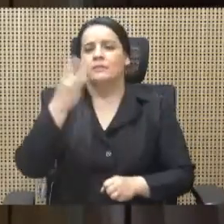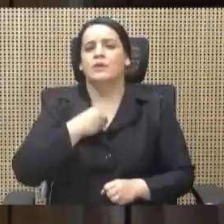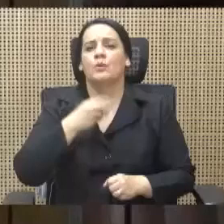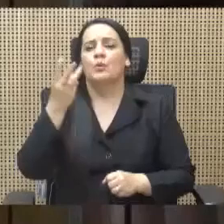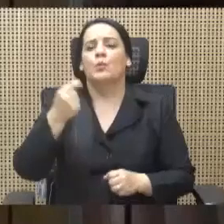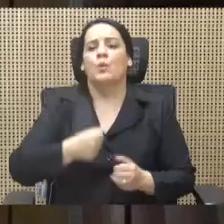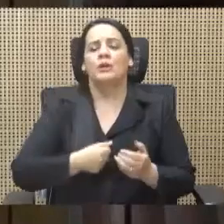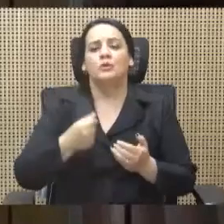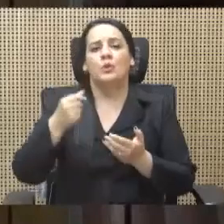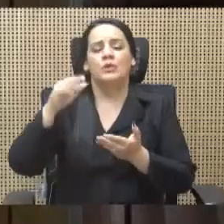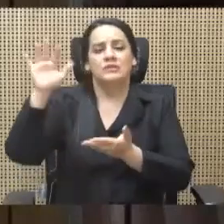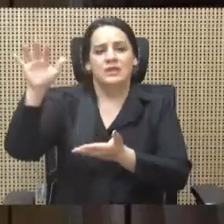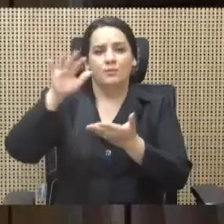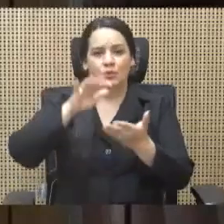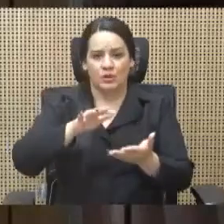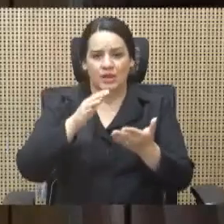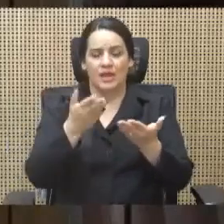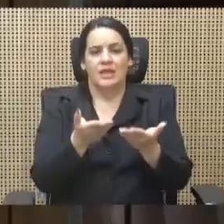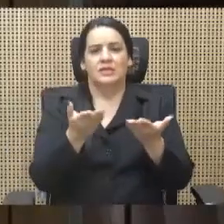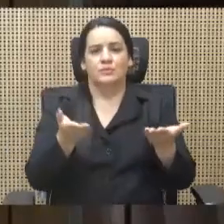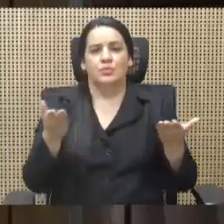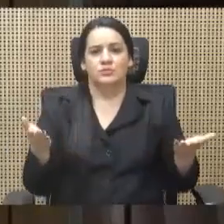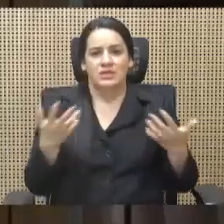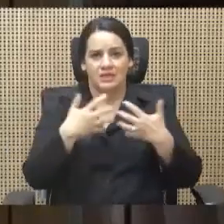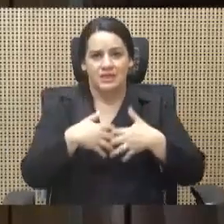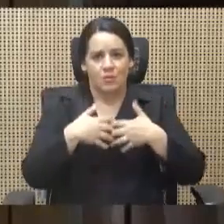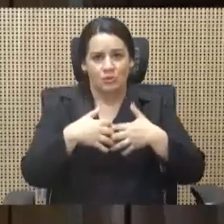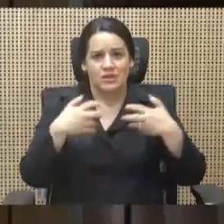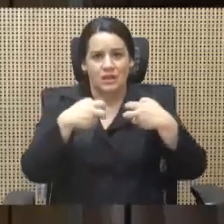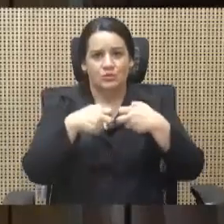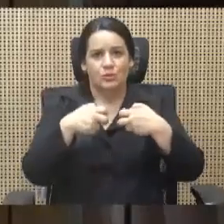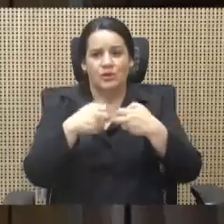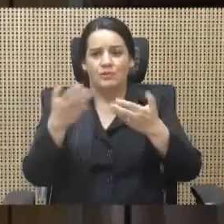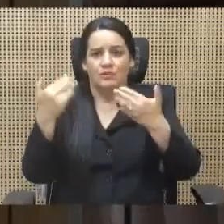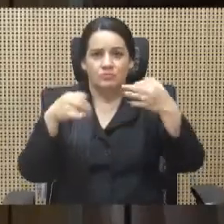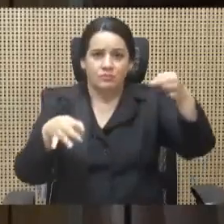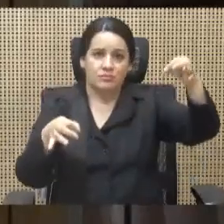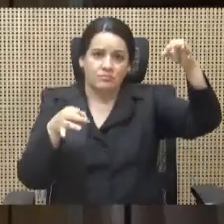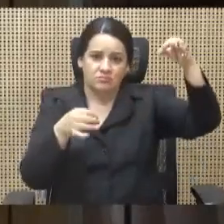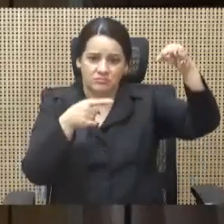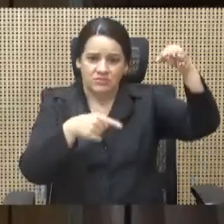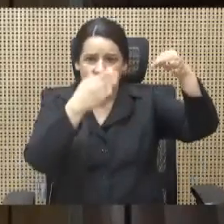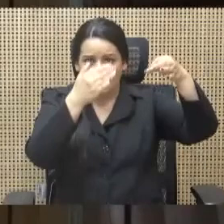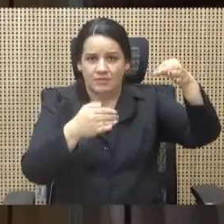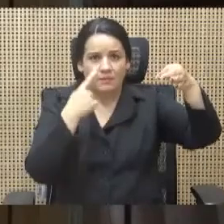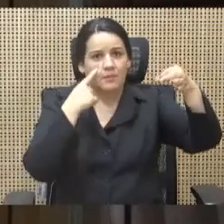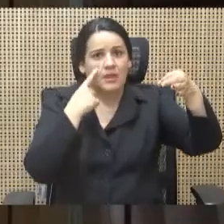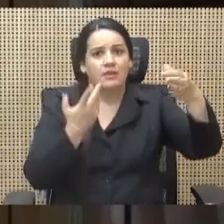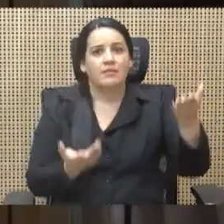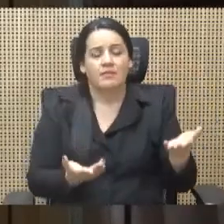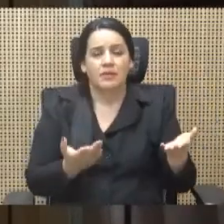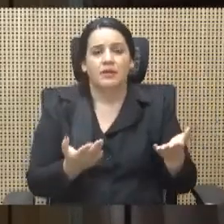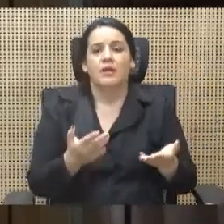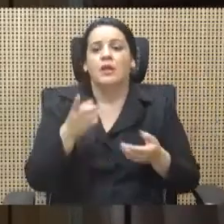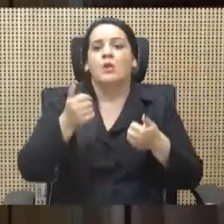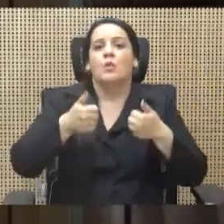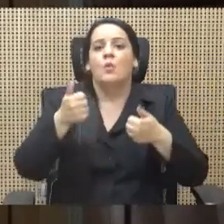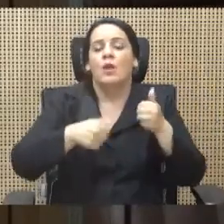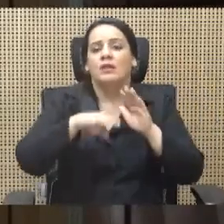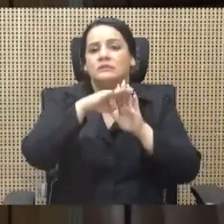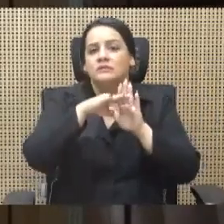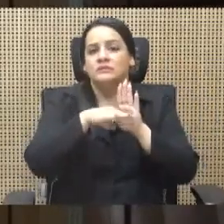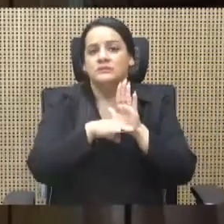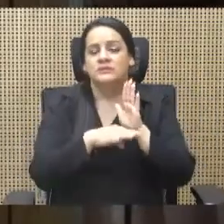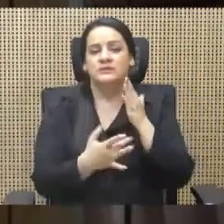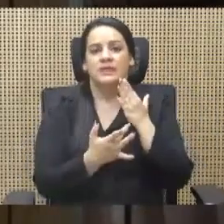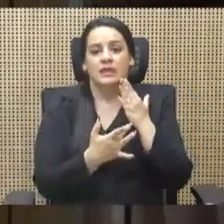que me enseñen los dudas de importación y las condiciones técnicas de esos dispositivos para ver si